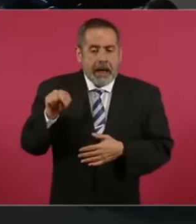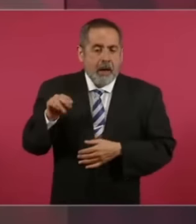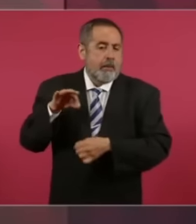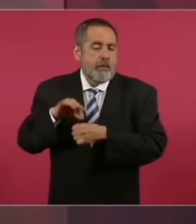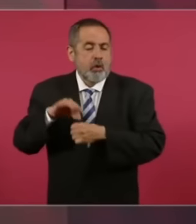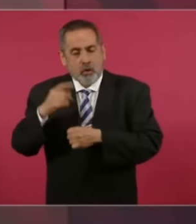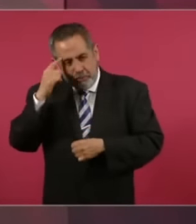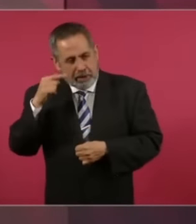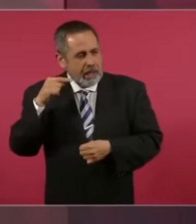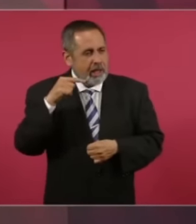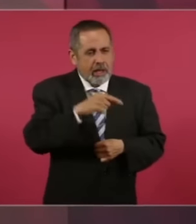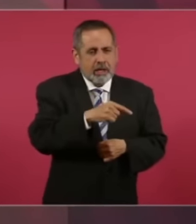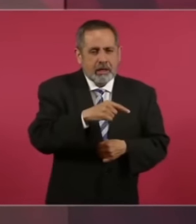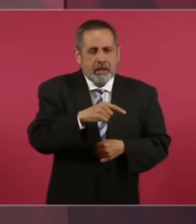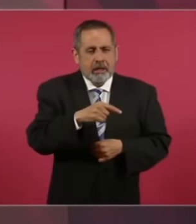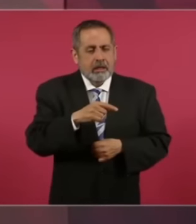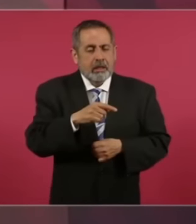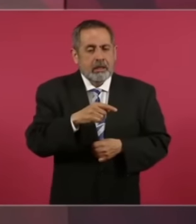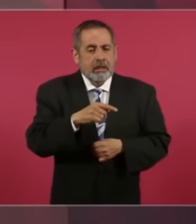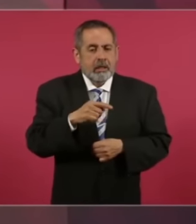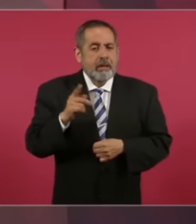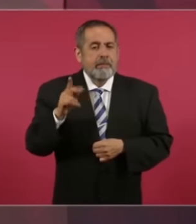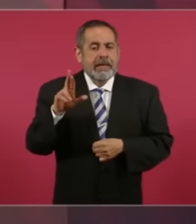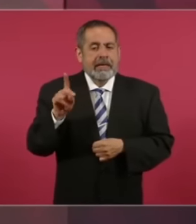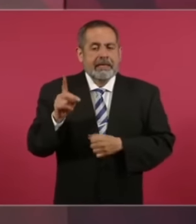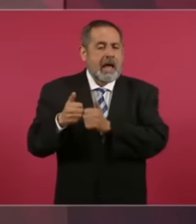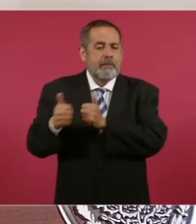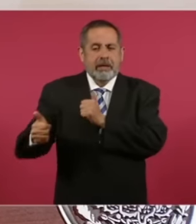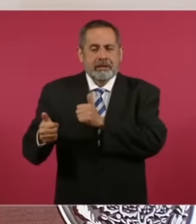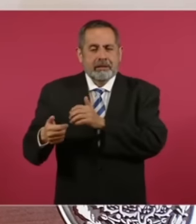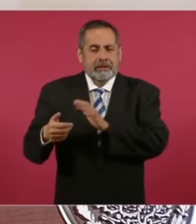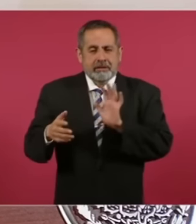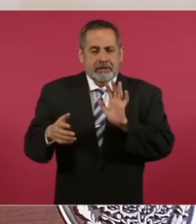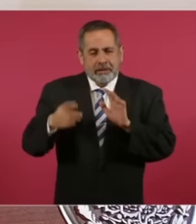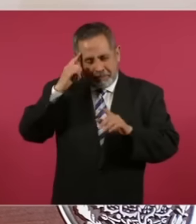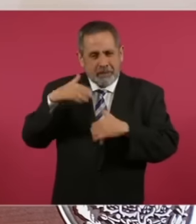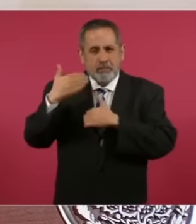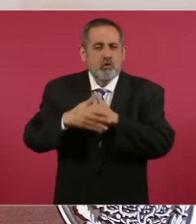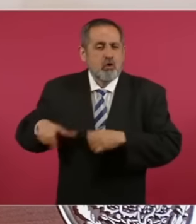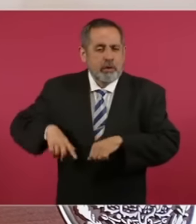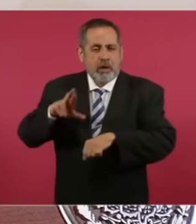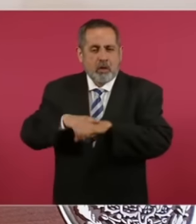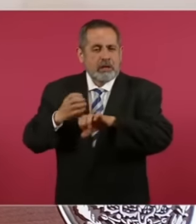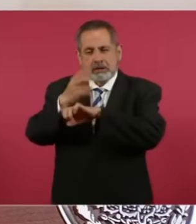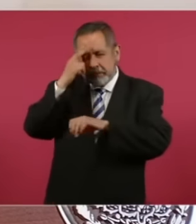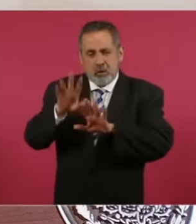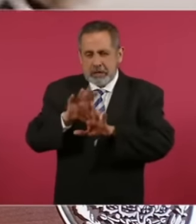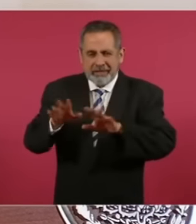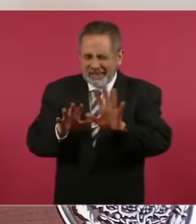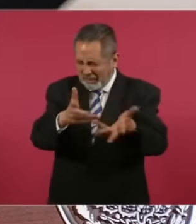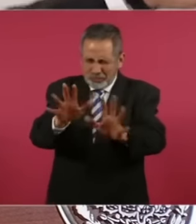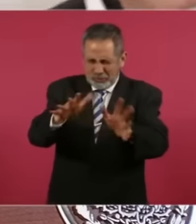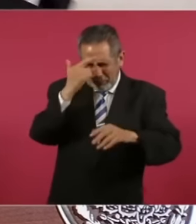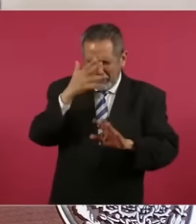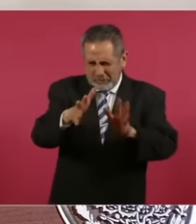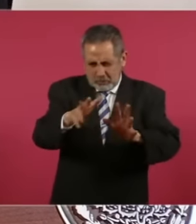No iba a ir en alianza Con el PRD Por la gubernatura Del Estado de México Algo así